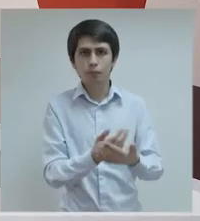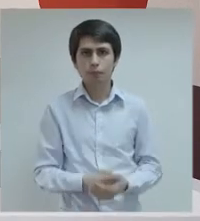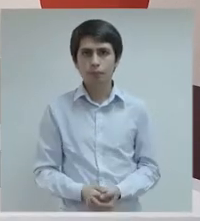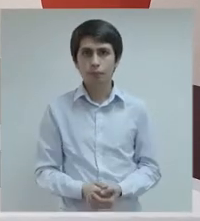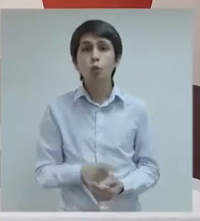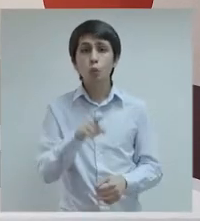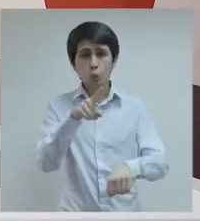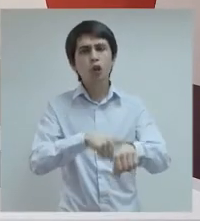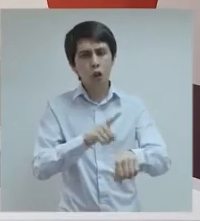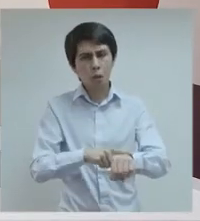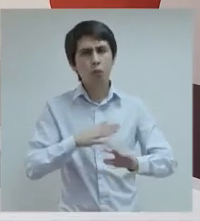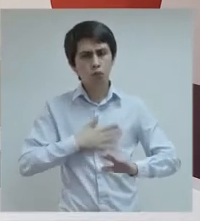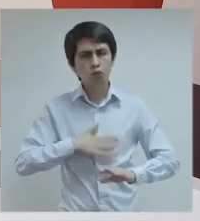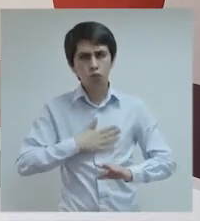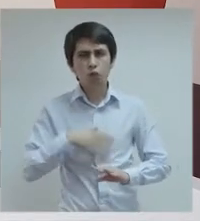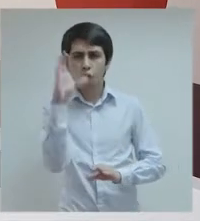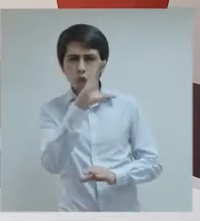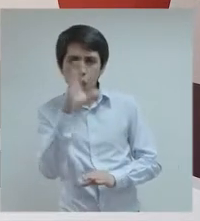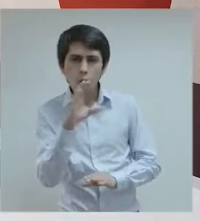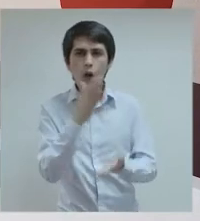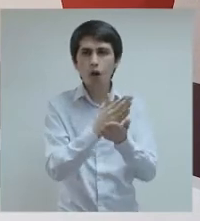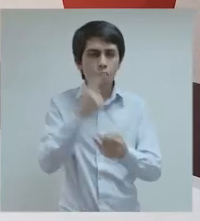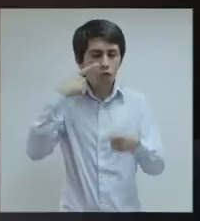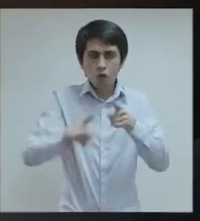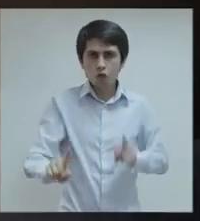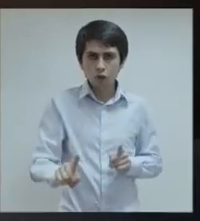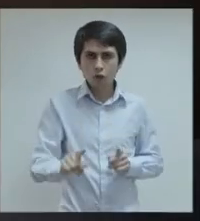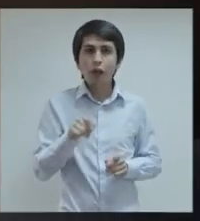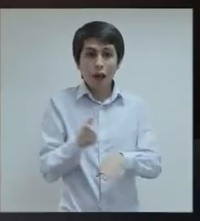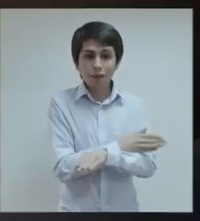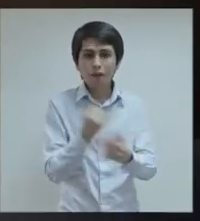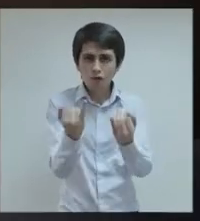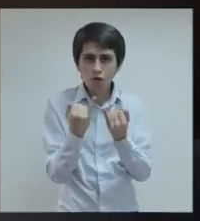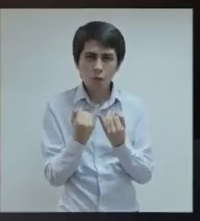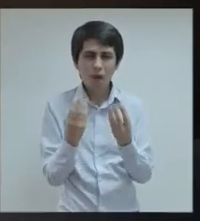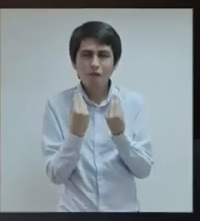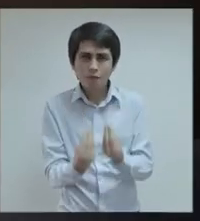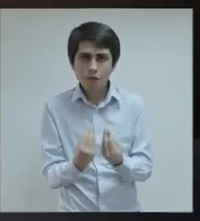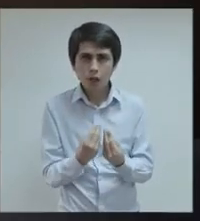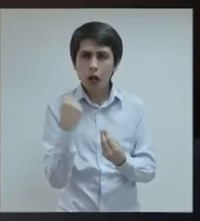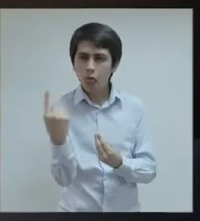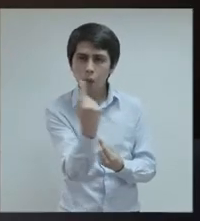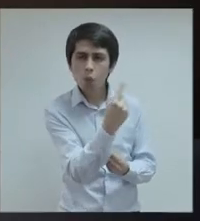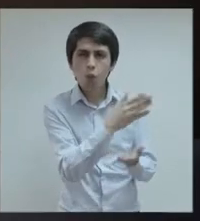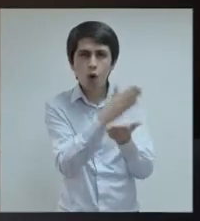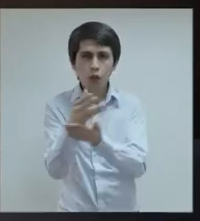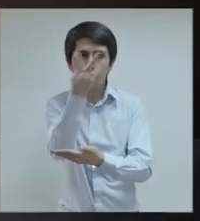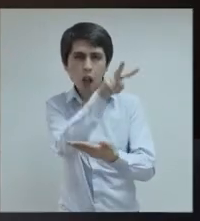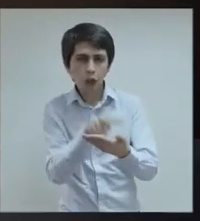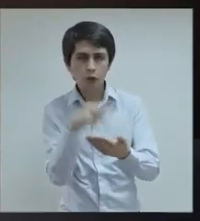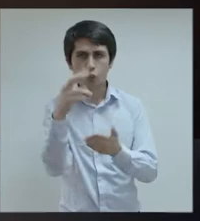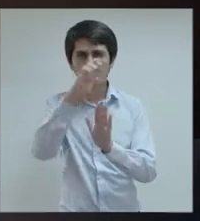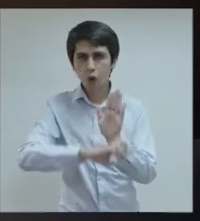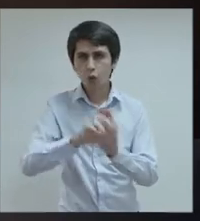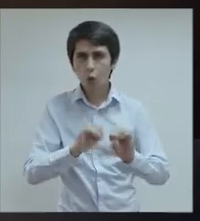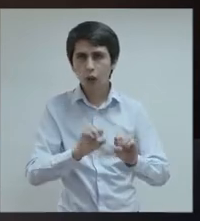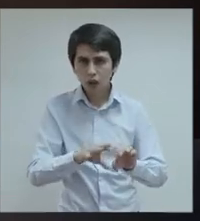Tómate tu tiempo para descubrir establecimientos que no conoces. Procura informarte bien sobre cada uno de ellos y leer con detención sus